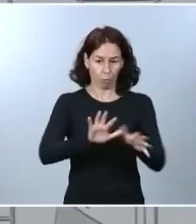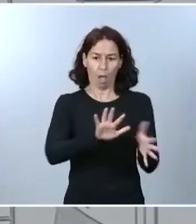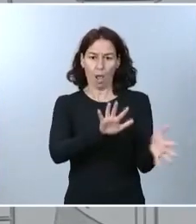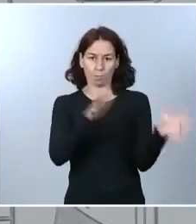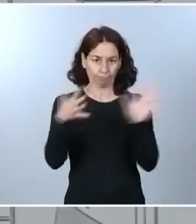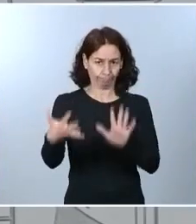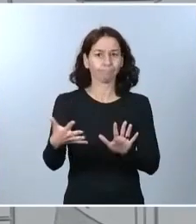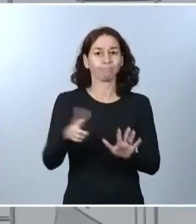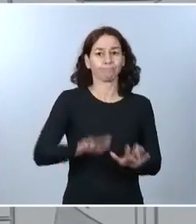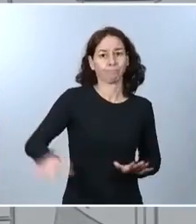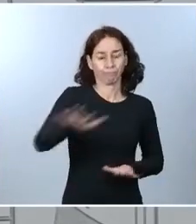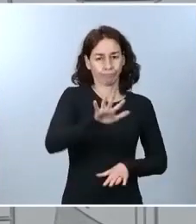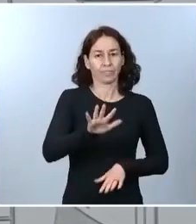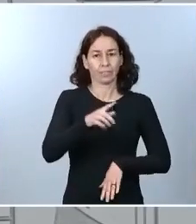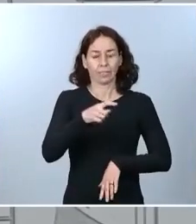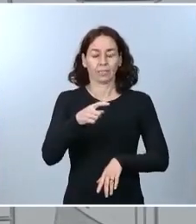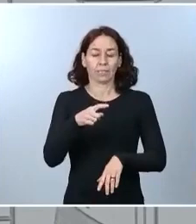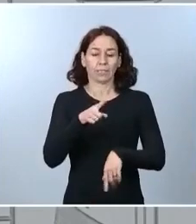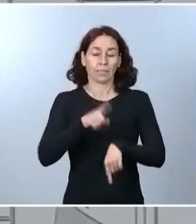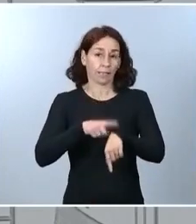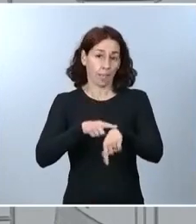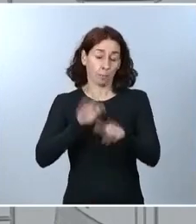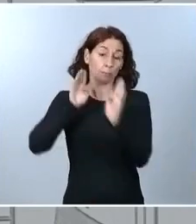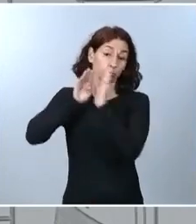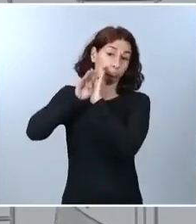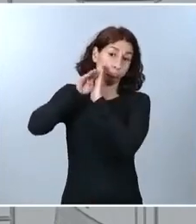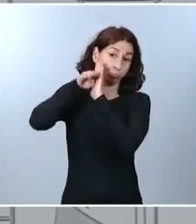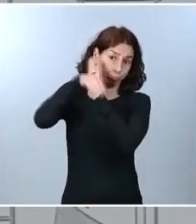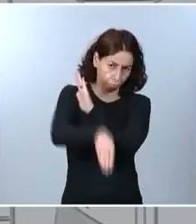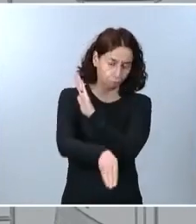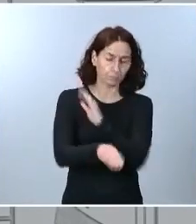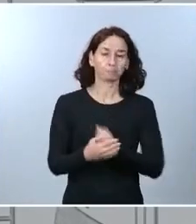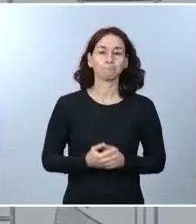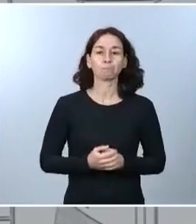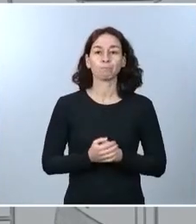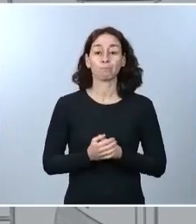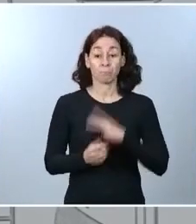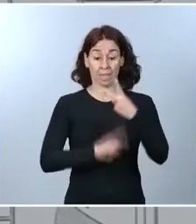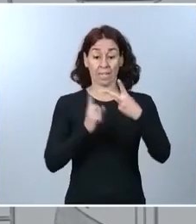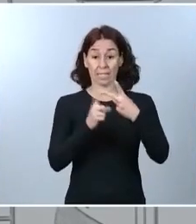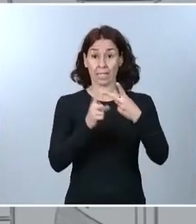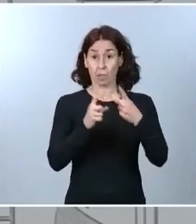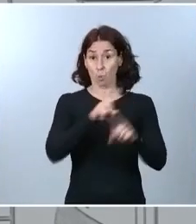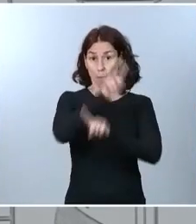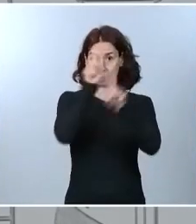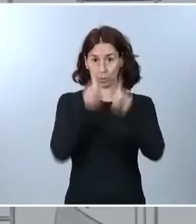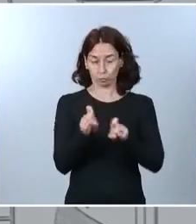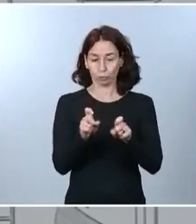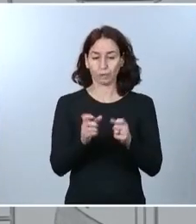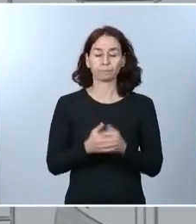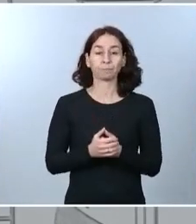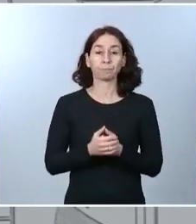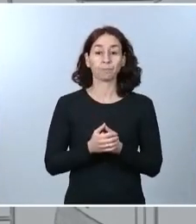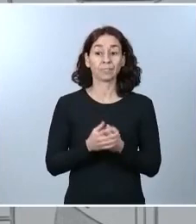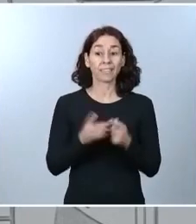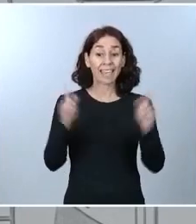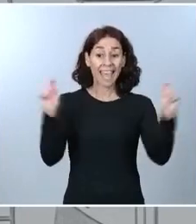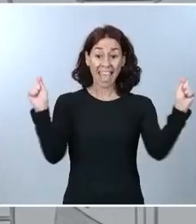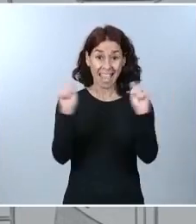virus en esta segunda ola. En relación con la segunda de las preguntas, decirle que el planteamiento que hace el estado de alarma es el que es,